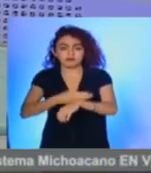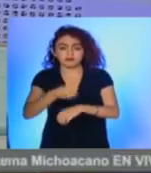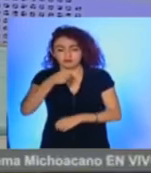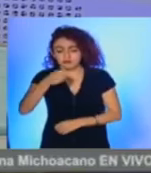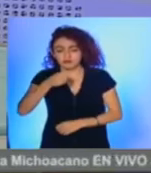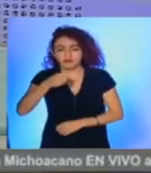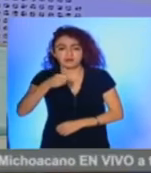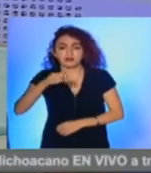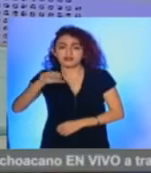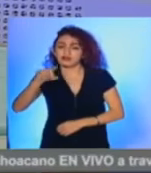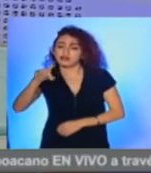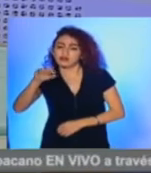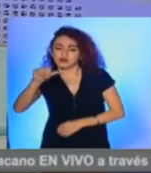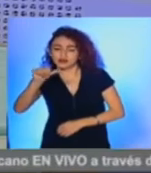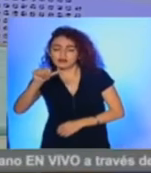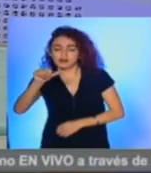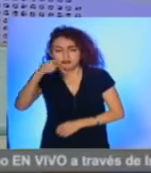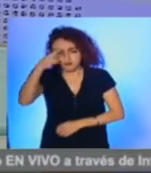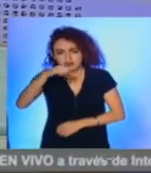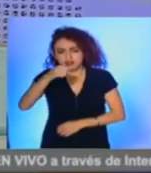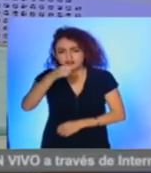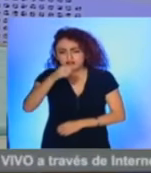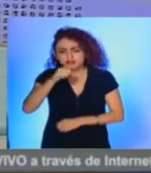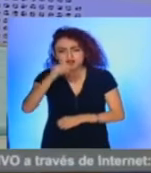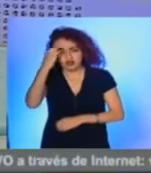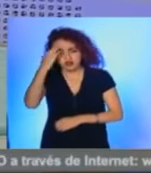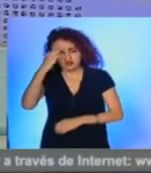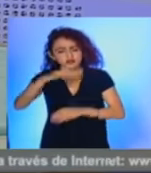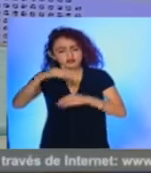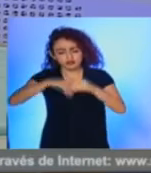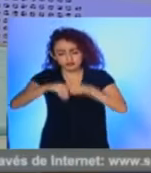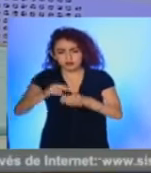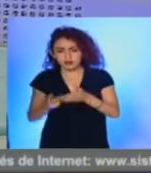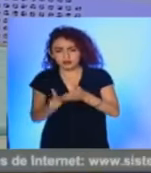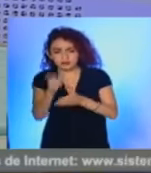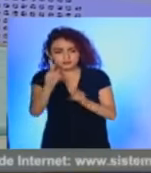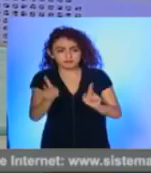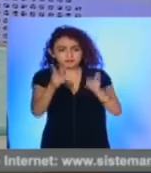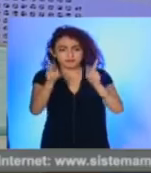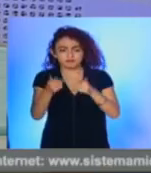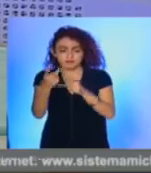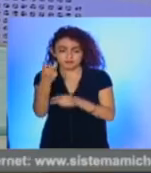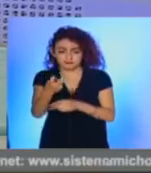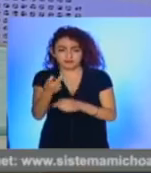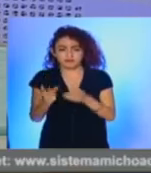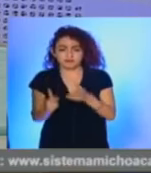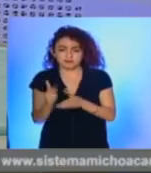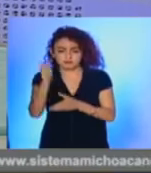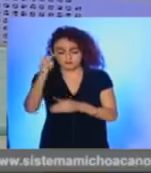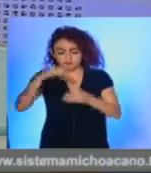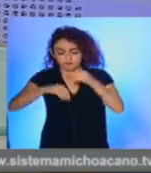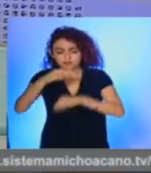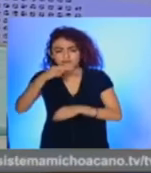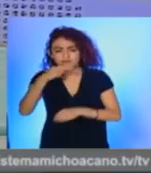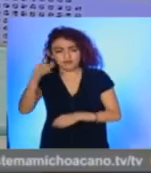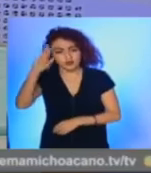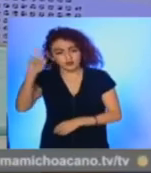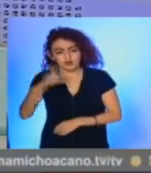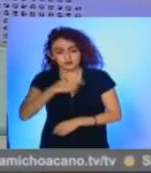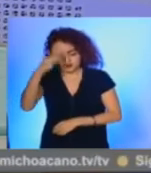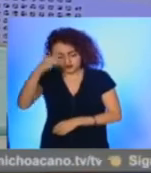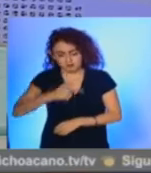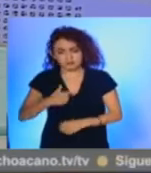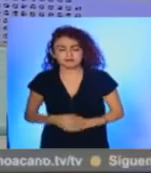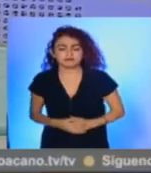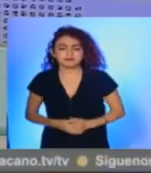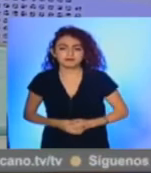corresponsal Claudia Argueta para conocer cómo va la producción y venta de esta planta decorativa. Claudia, muy buena noche,